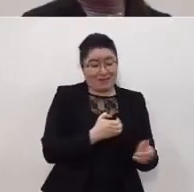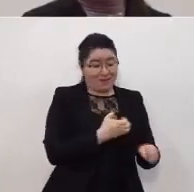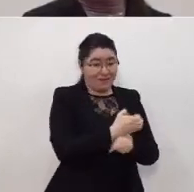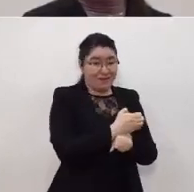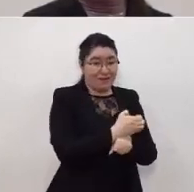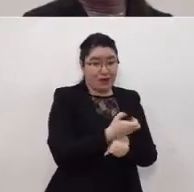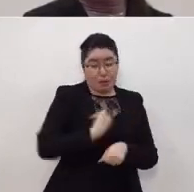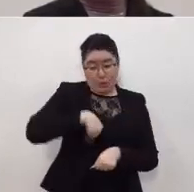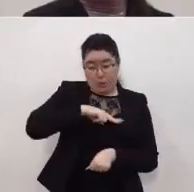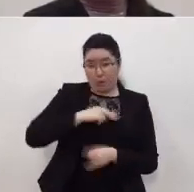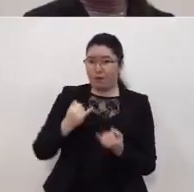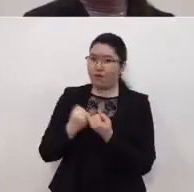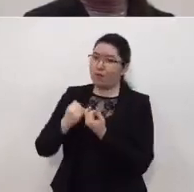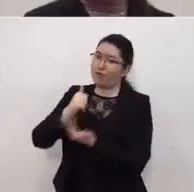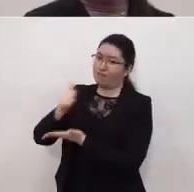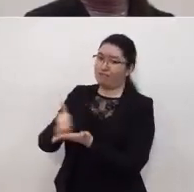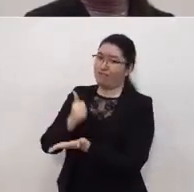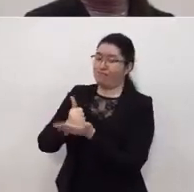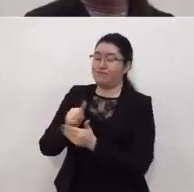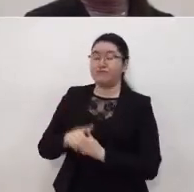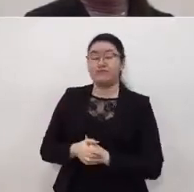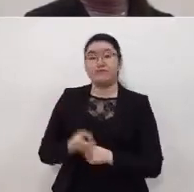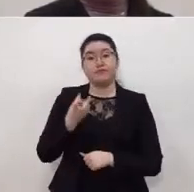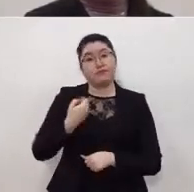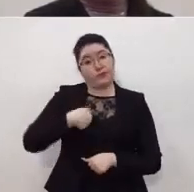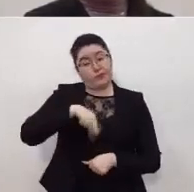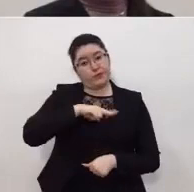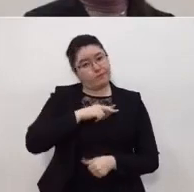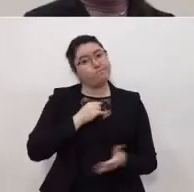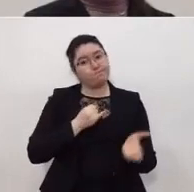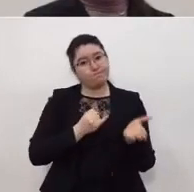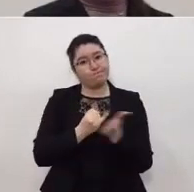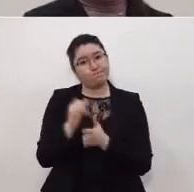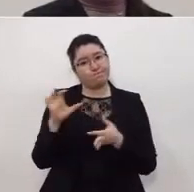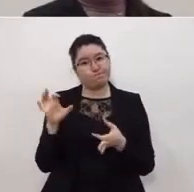ciudad por eso hemos tomado esta definición